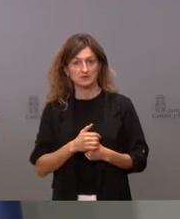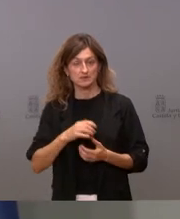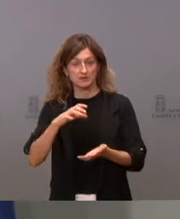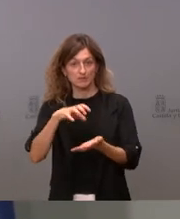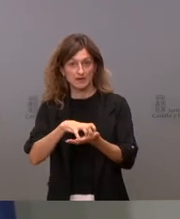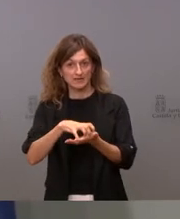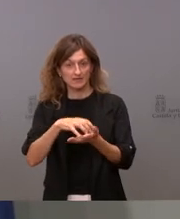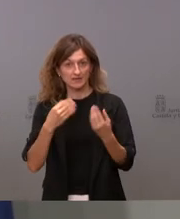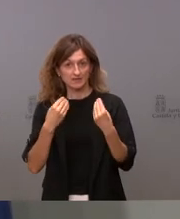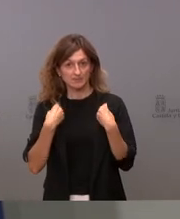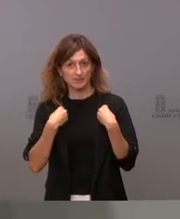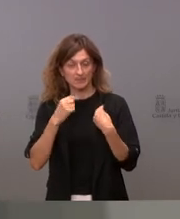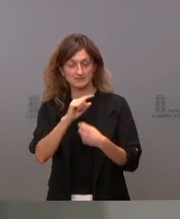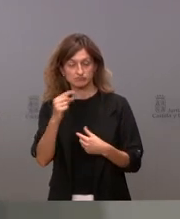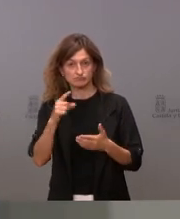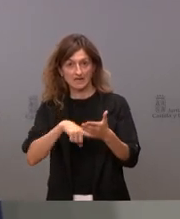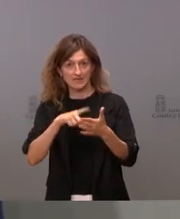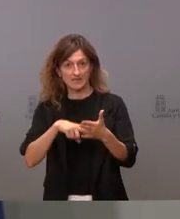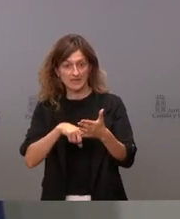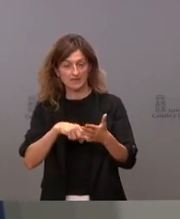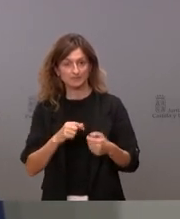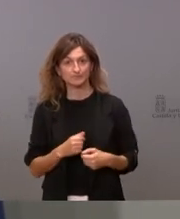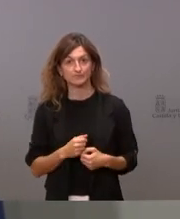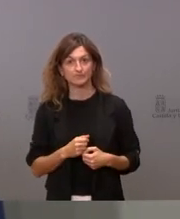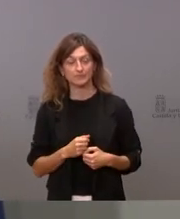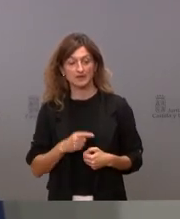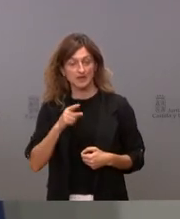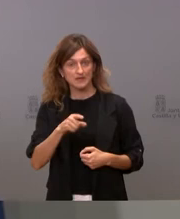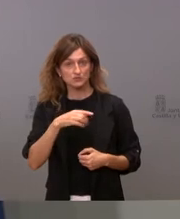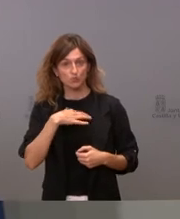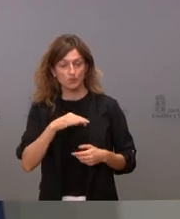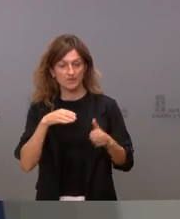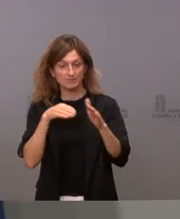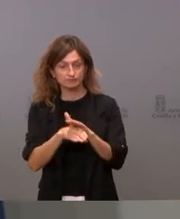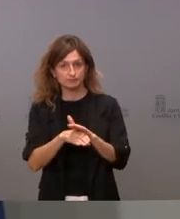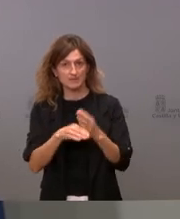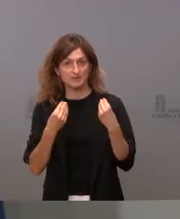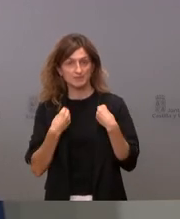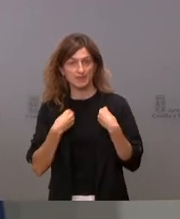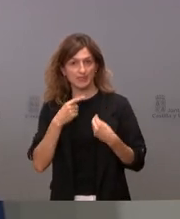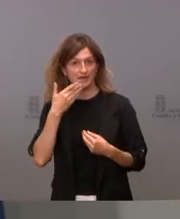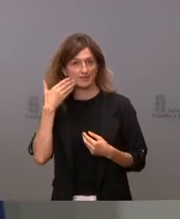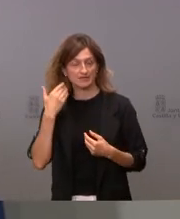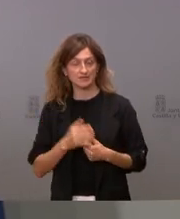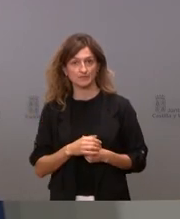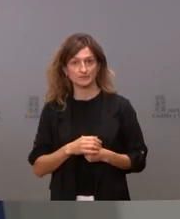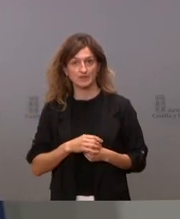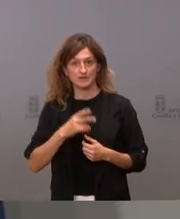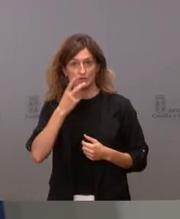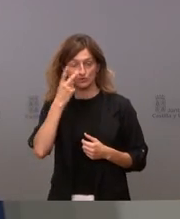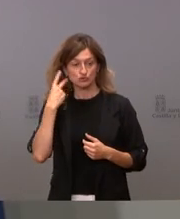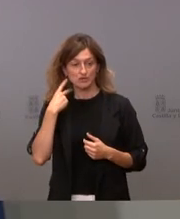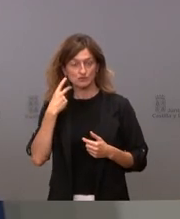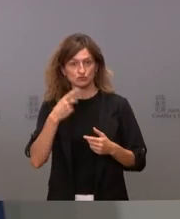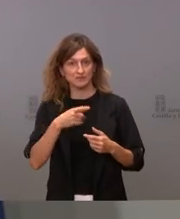de viviendas de alquiler asequible es la forma de acceder a una vivienda digna en esta razón en dos años hemos incrementado en el parque